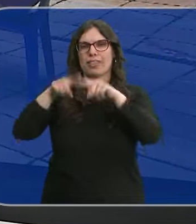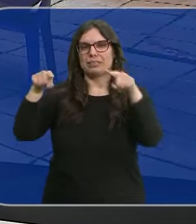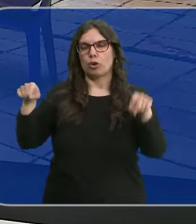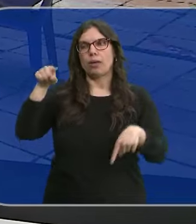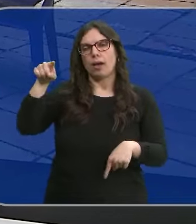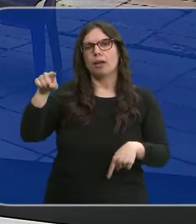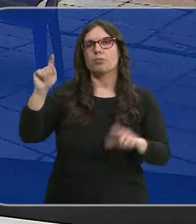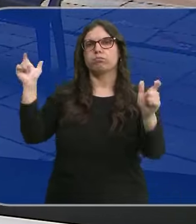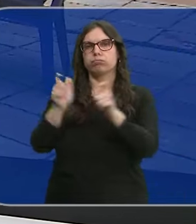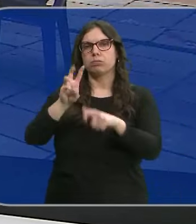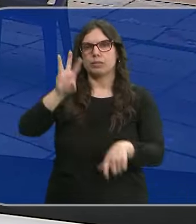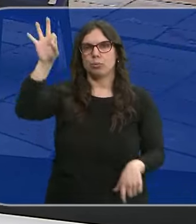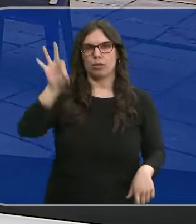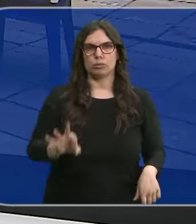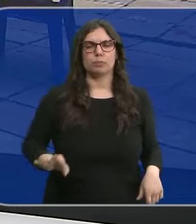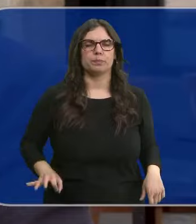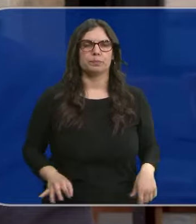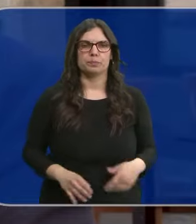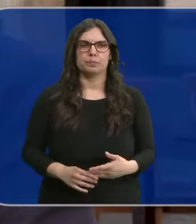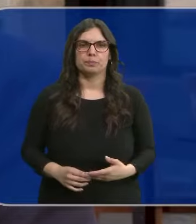Segovia, con una bajada del 3%.